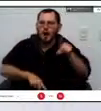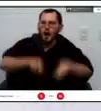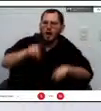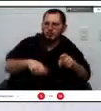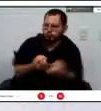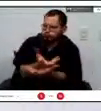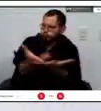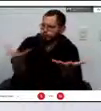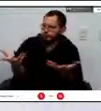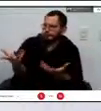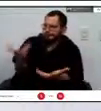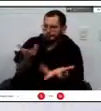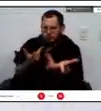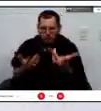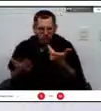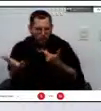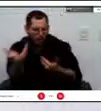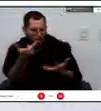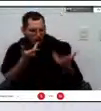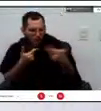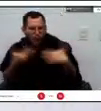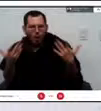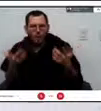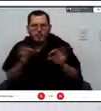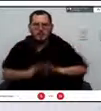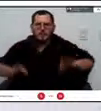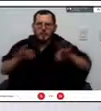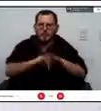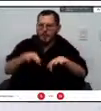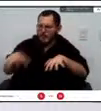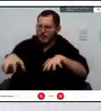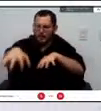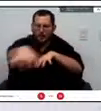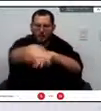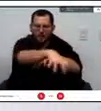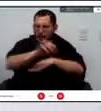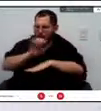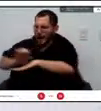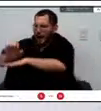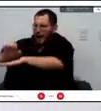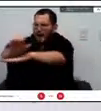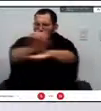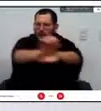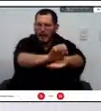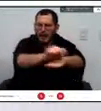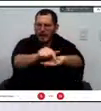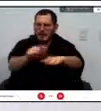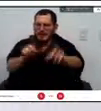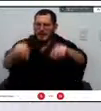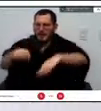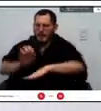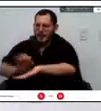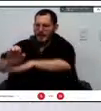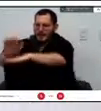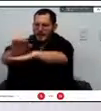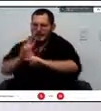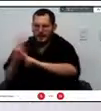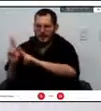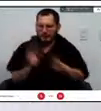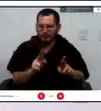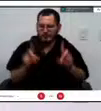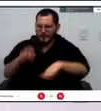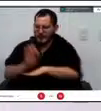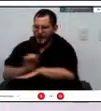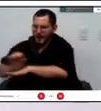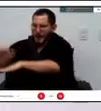la importancia de la articulación entre las entidades de respuesta y con algunas entidades públicas pero donde está en todo esto la comunidad como